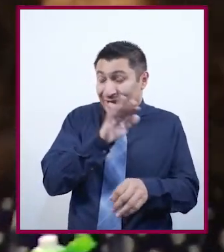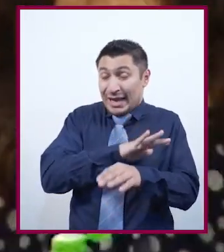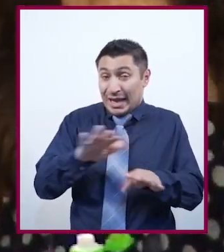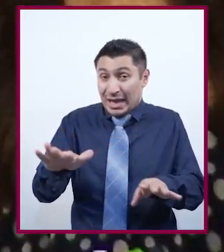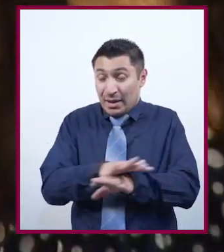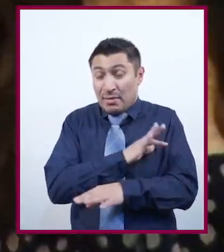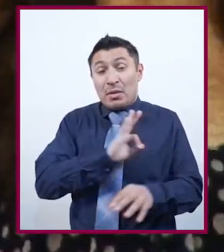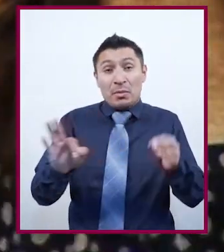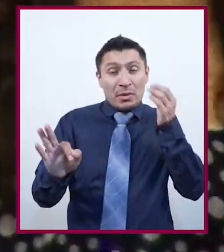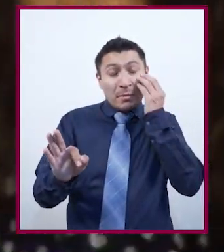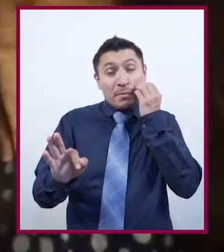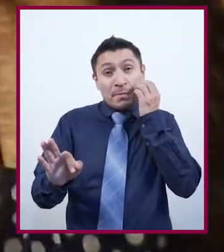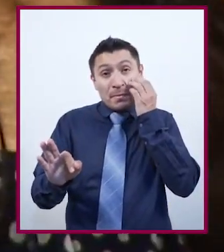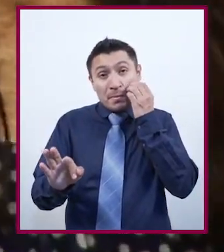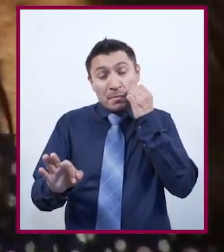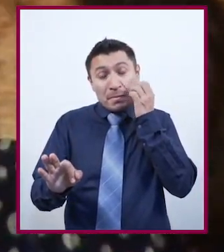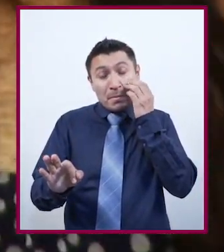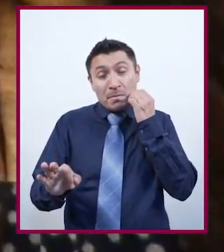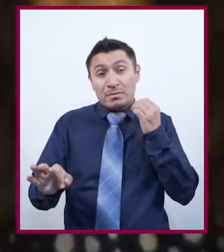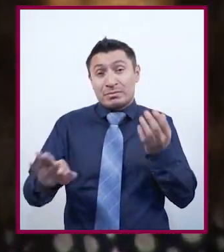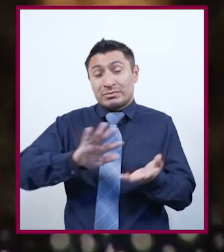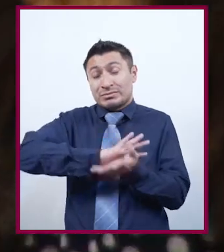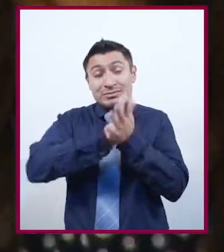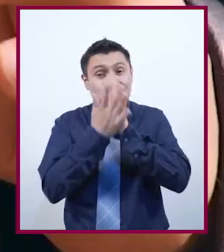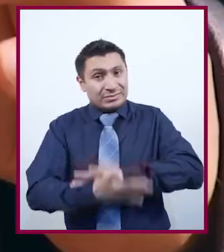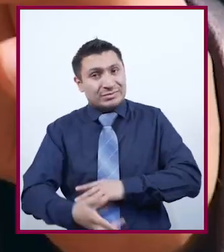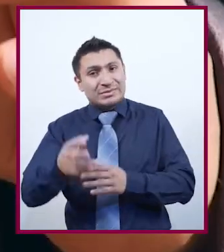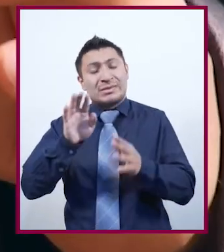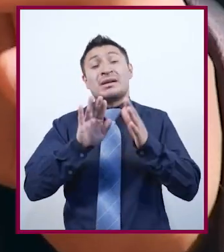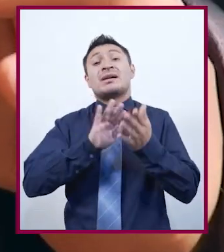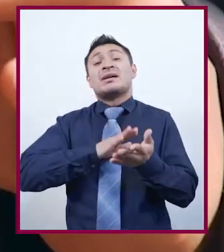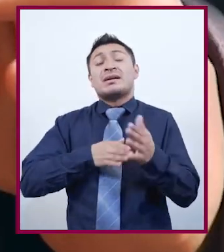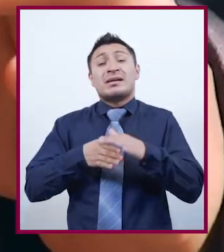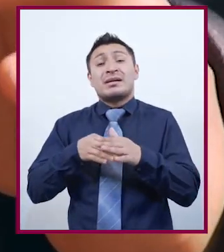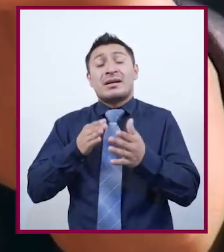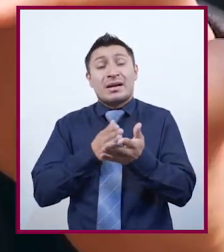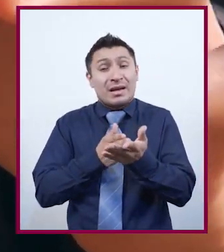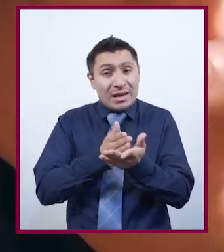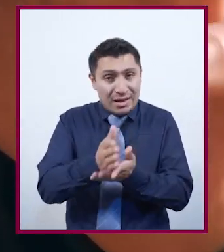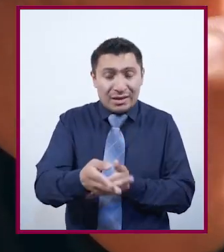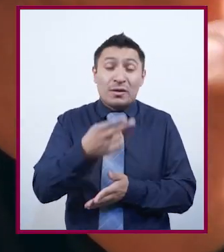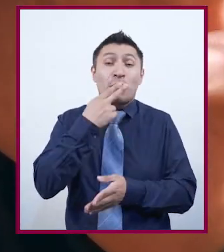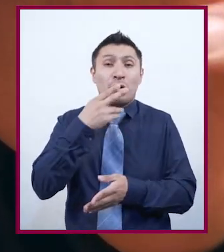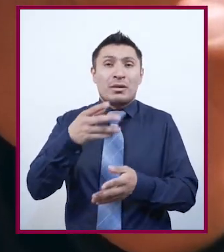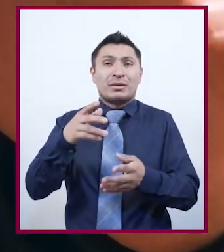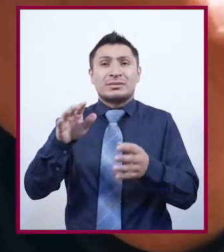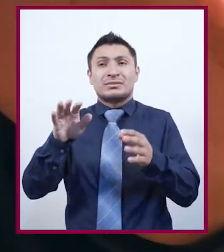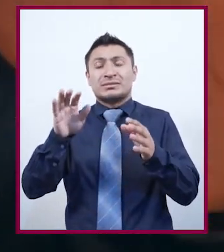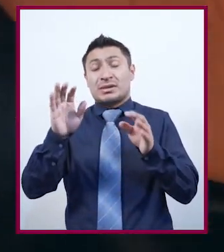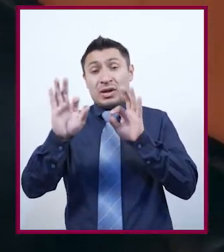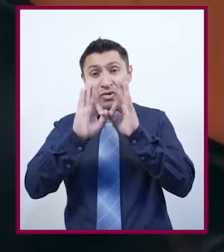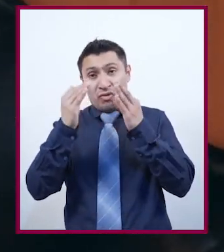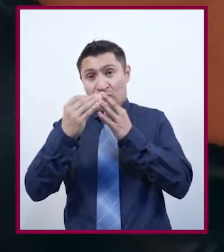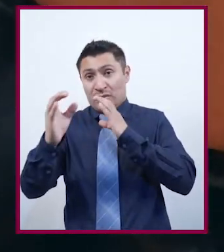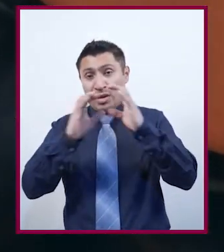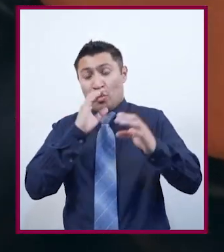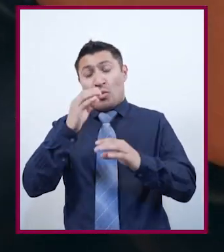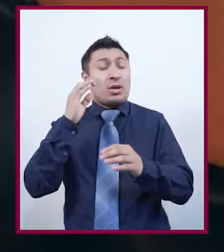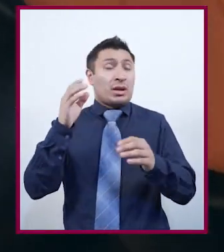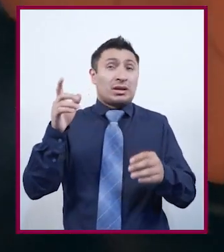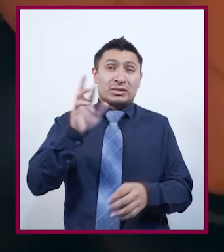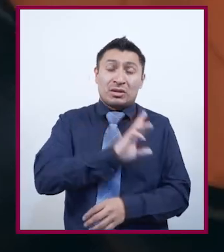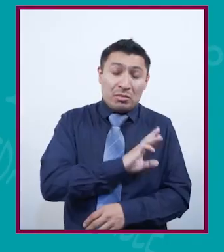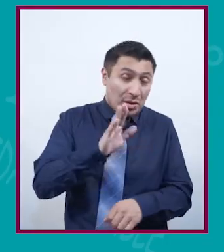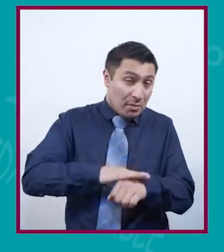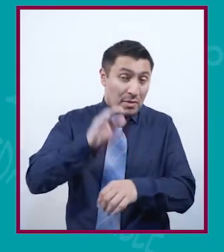cambiante, un elemento que se ha transformado, es este acceso a los medios masivos de comunicación, en particular el acceso